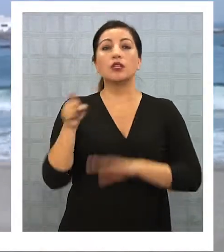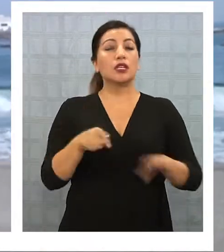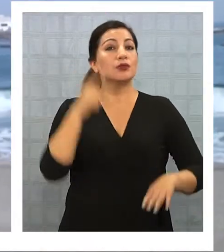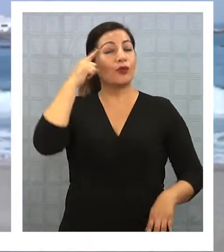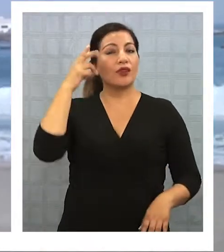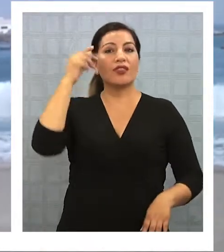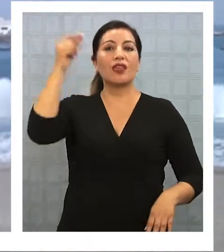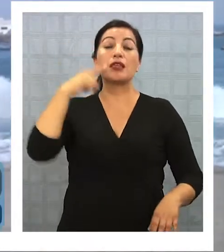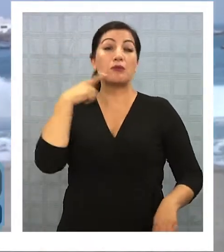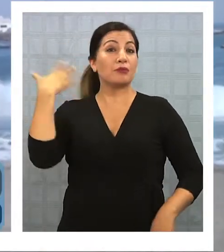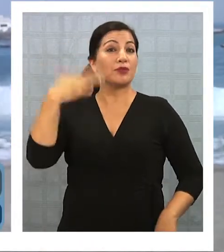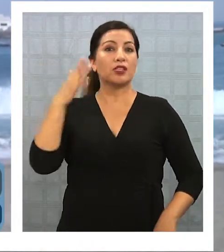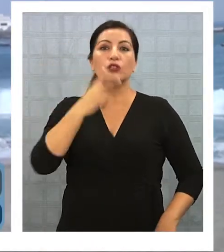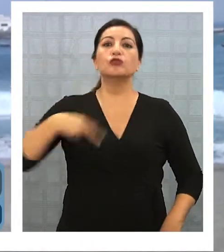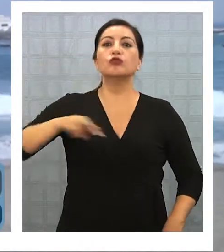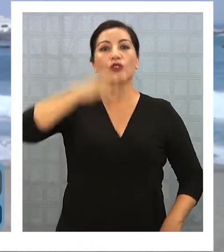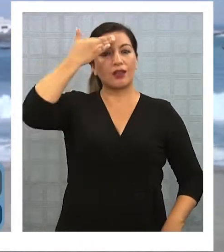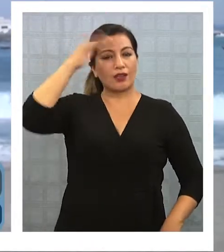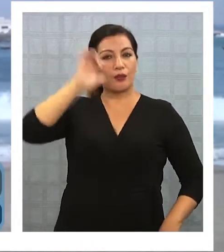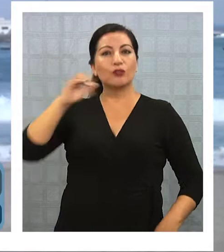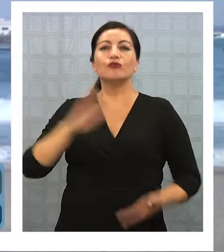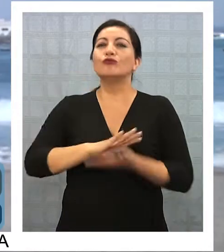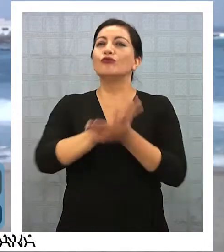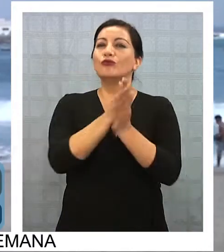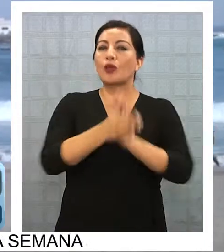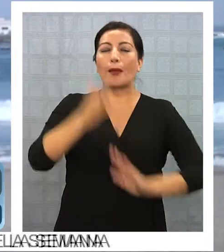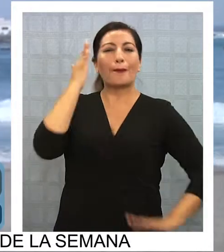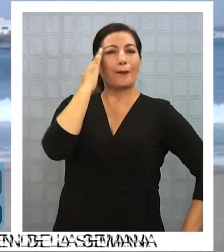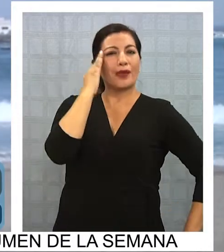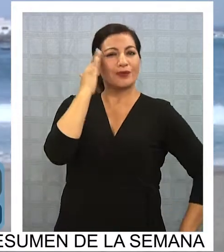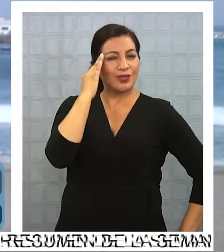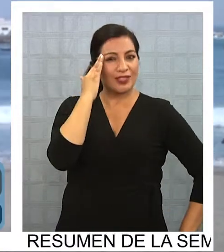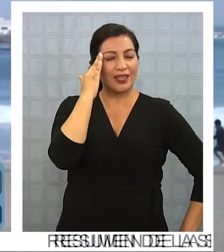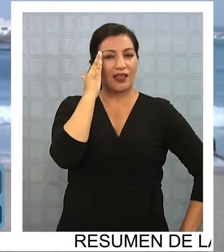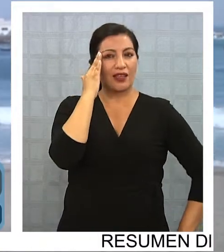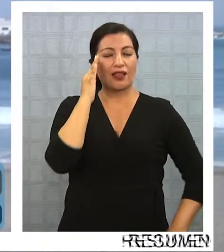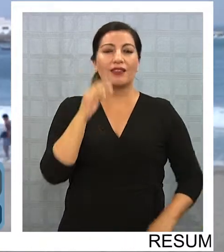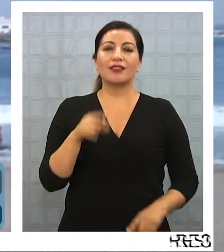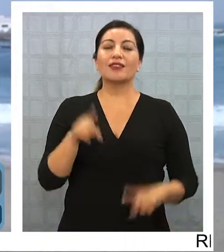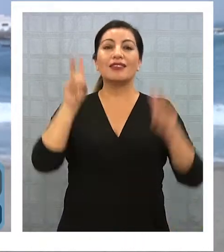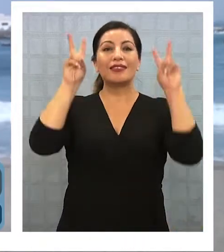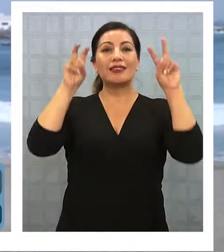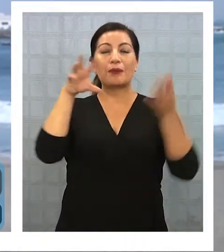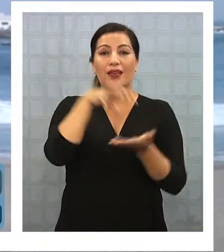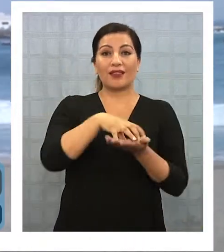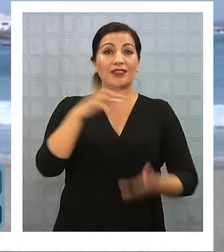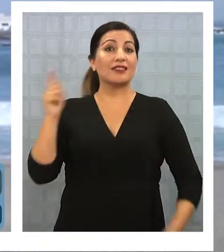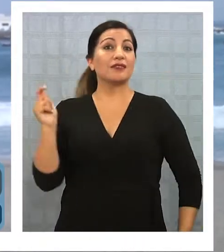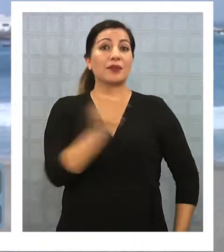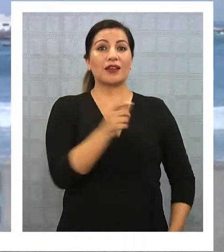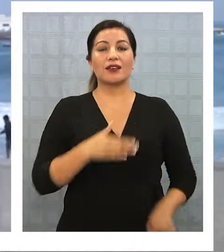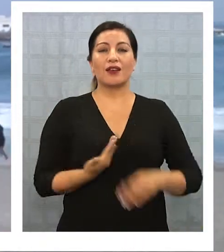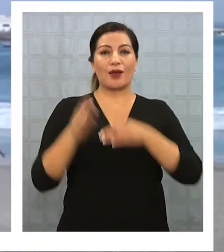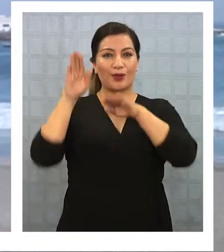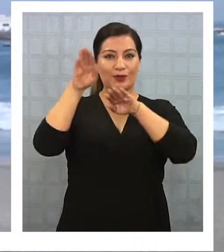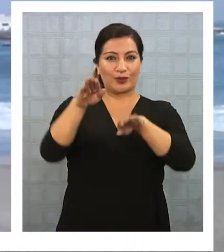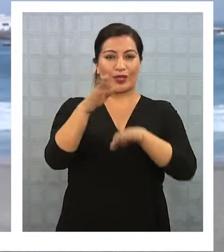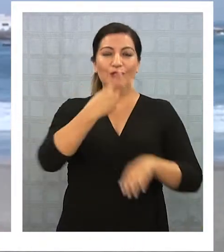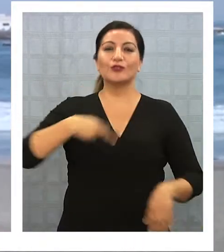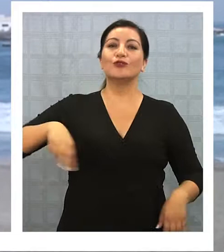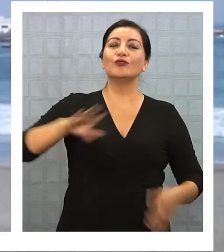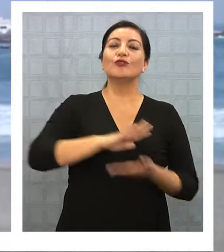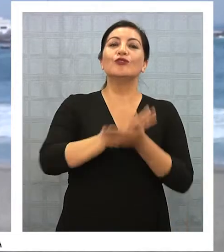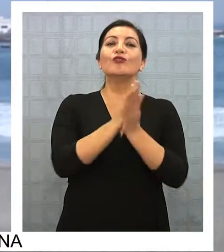relevante. Creemos que todo lo que apunte al rescate de la memoria, en este caso de la región de Tarapacá, ayuda a todos los que